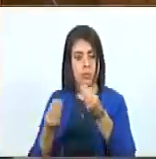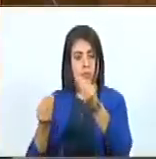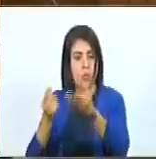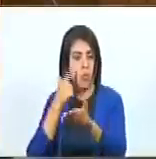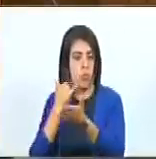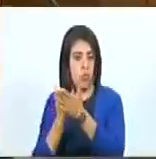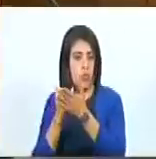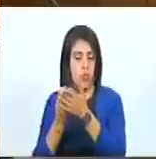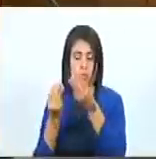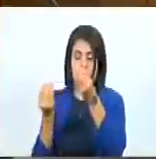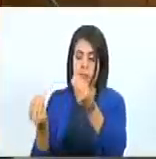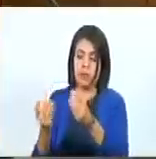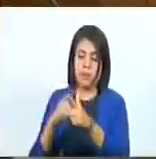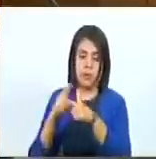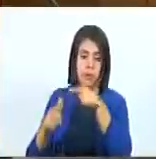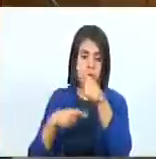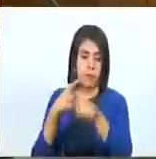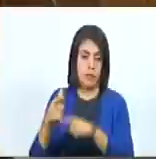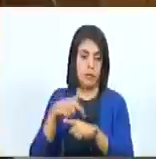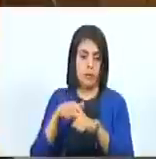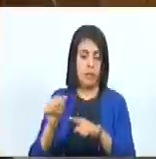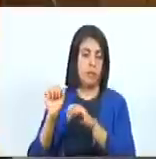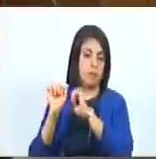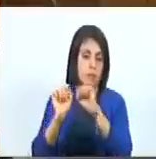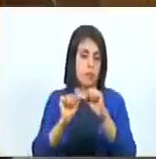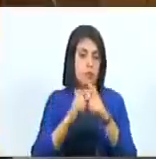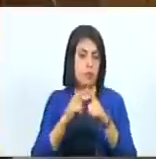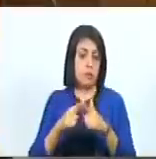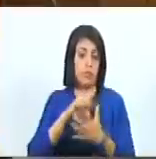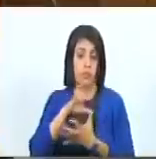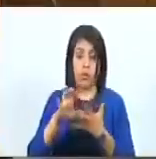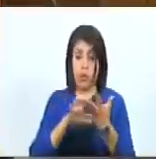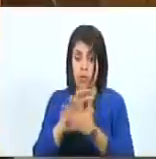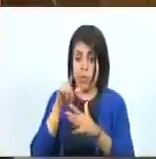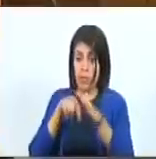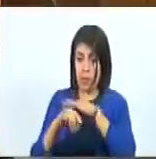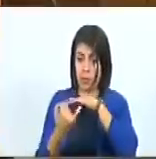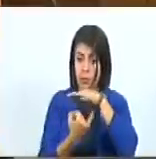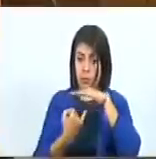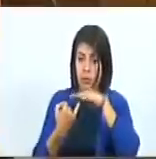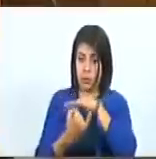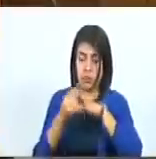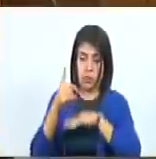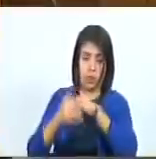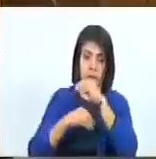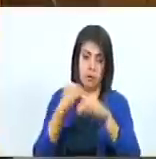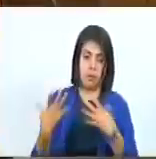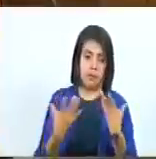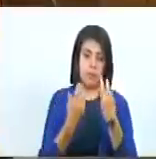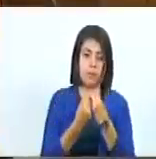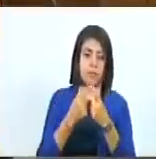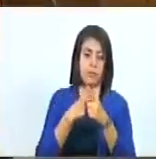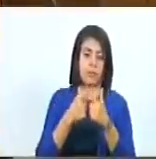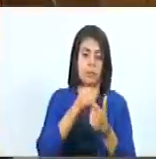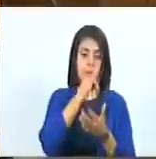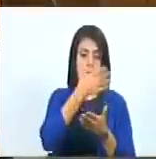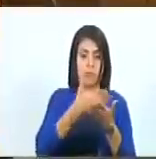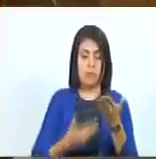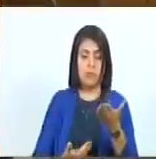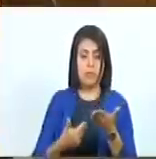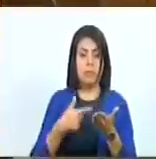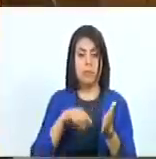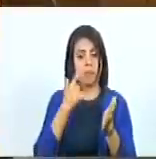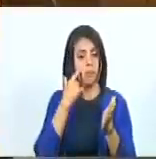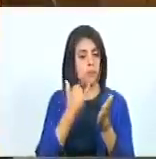constancia fiel de los actos, hechos, omisiones o irregularidades que deberá estar acompañada de la documentación que